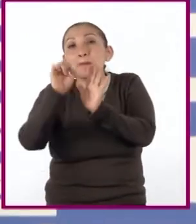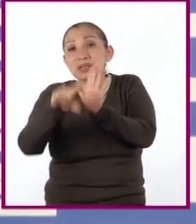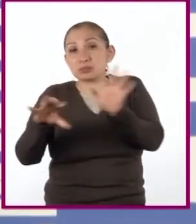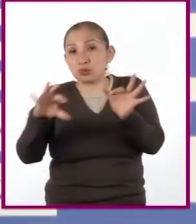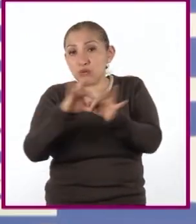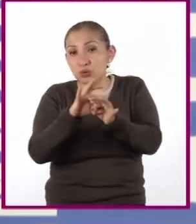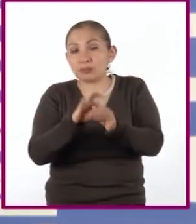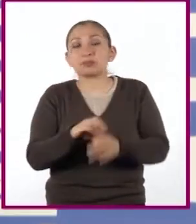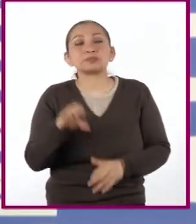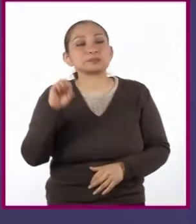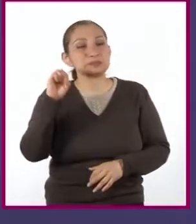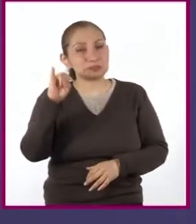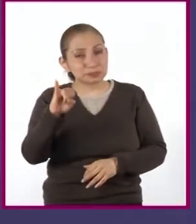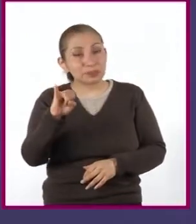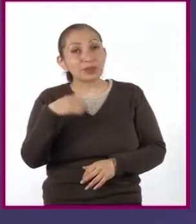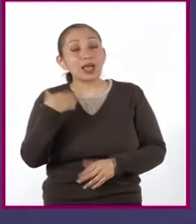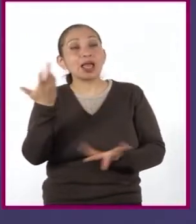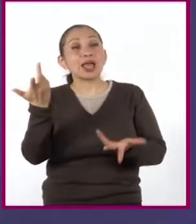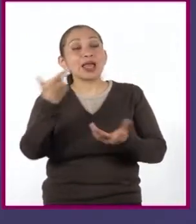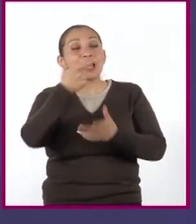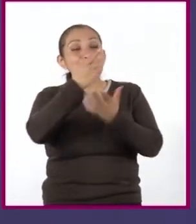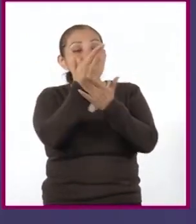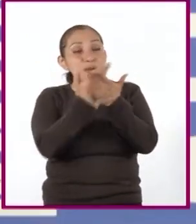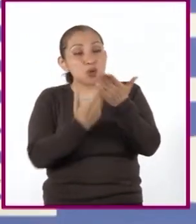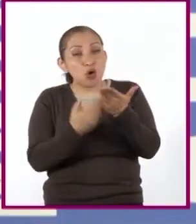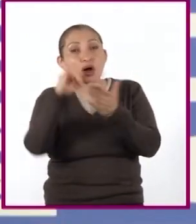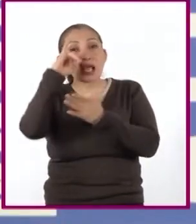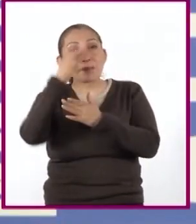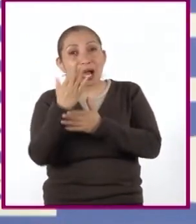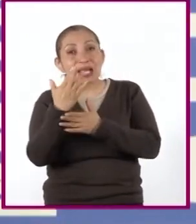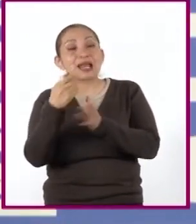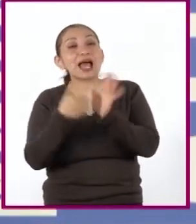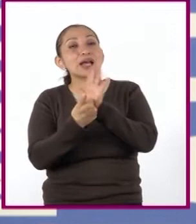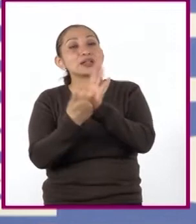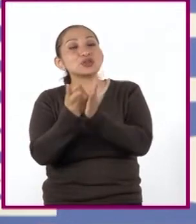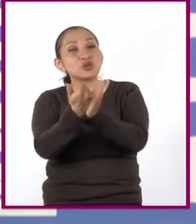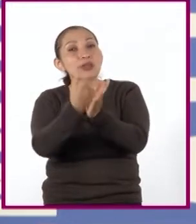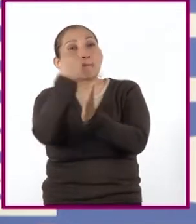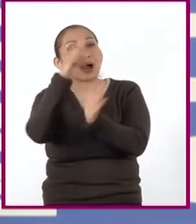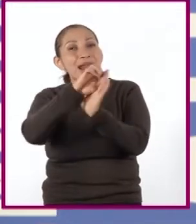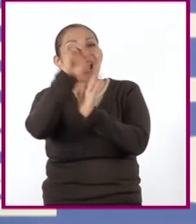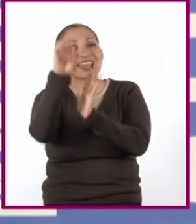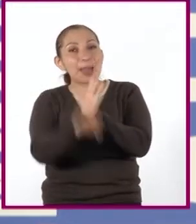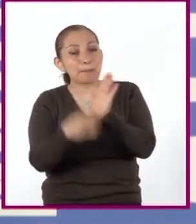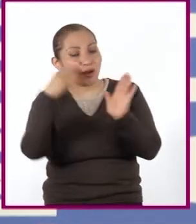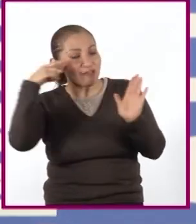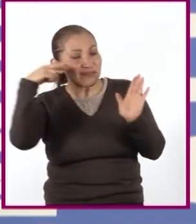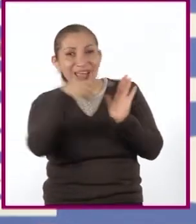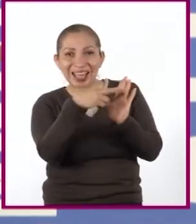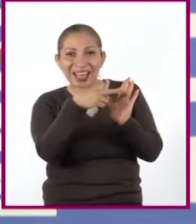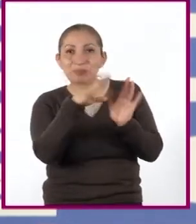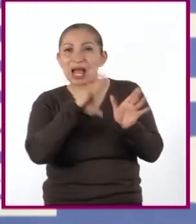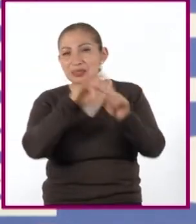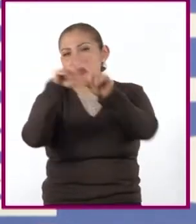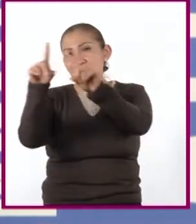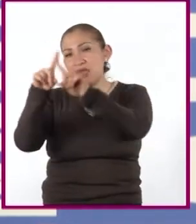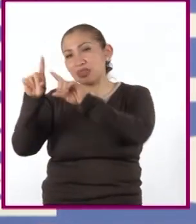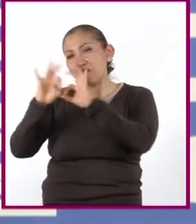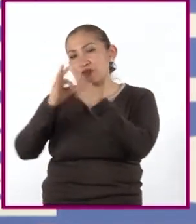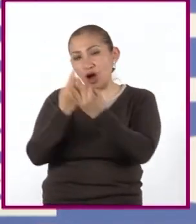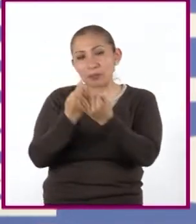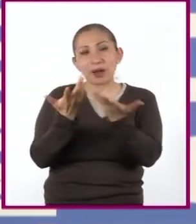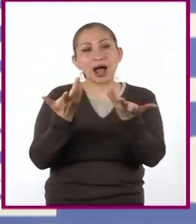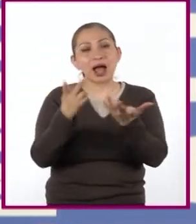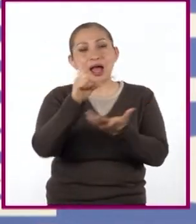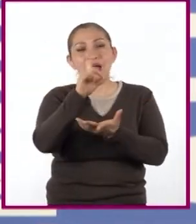Sí, las gráficas nos pueden servir para ejemplificar esto, porque existen diversos tipos, como la